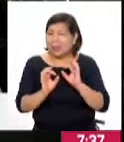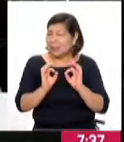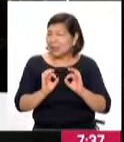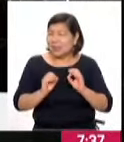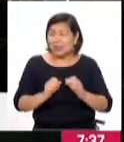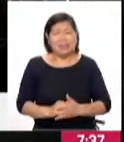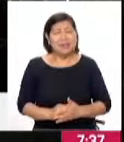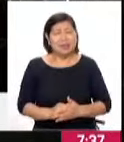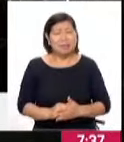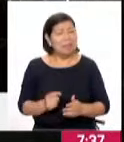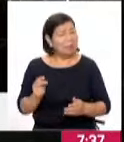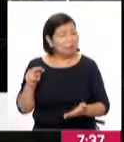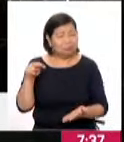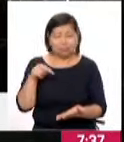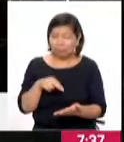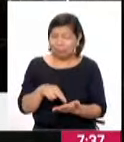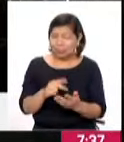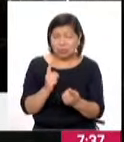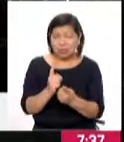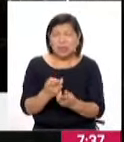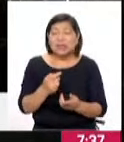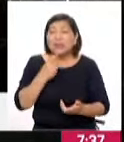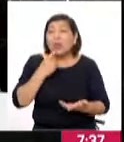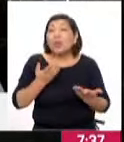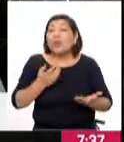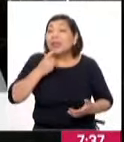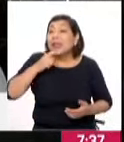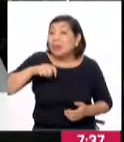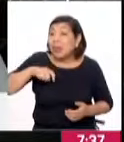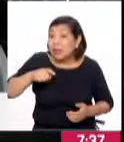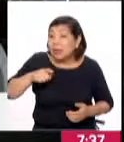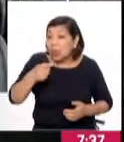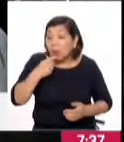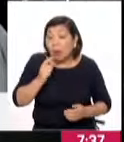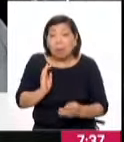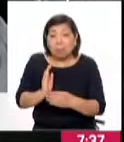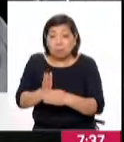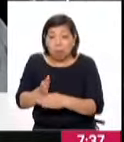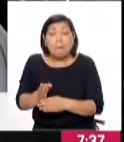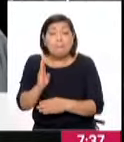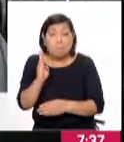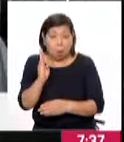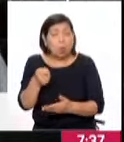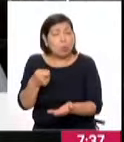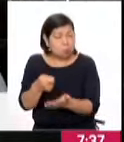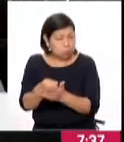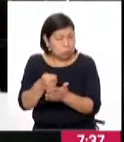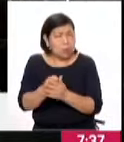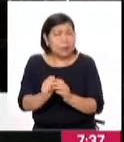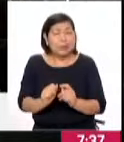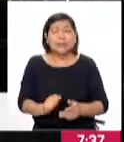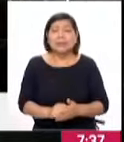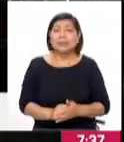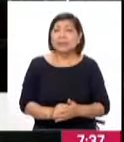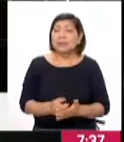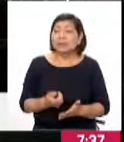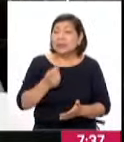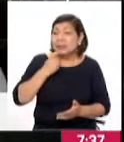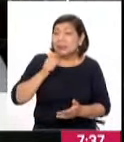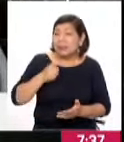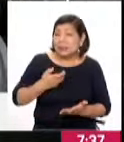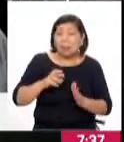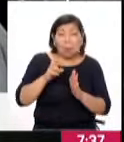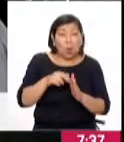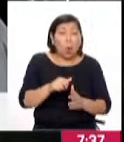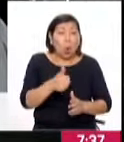va a estar presente donde la necesidad lo amerita, como en este caso de Juliaca. Y si hay una necesidad de